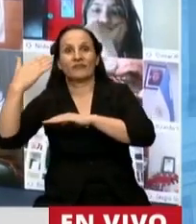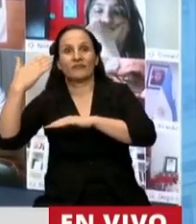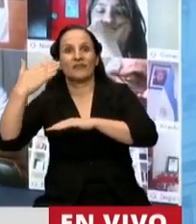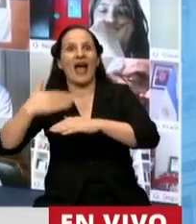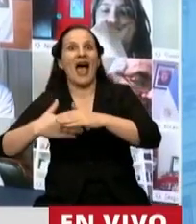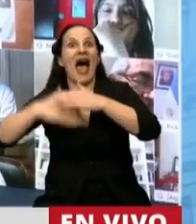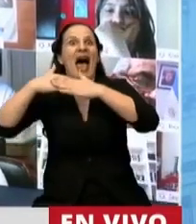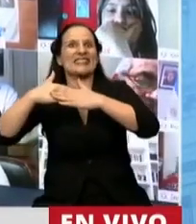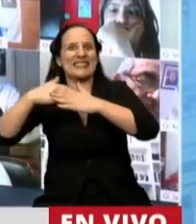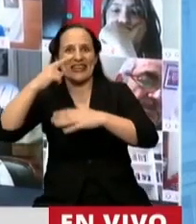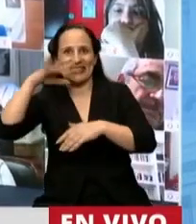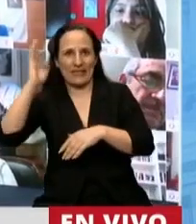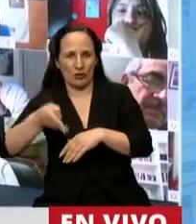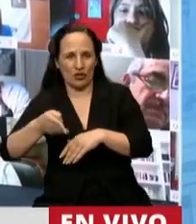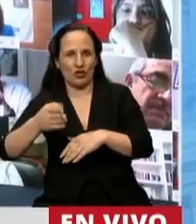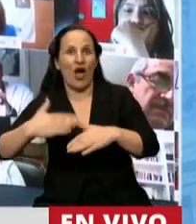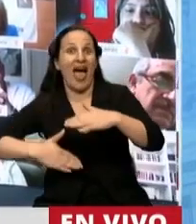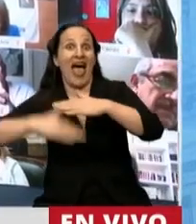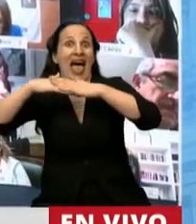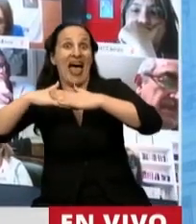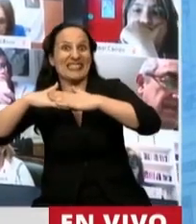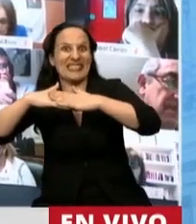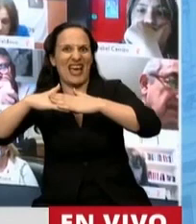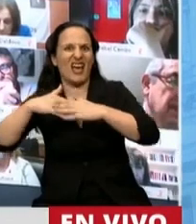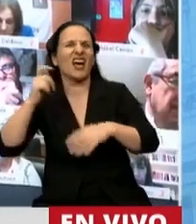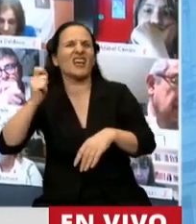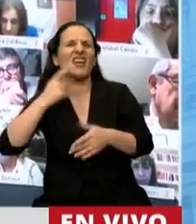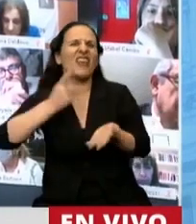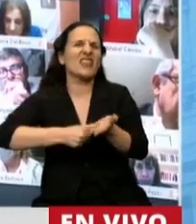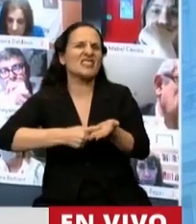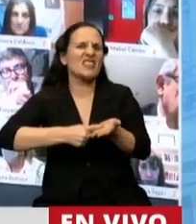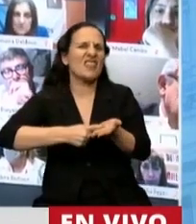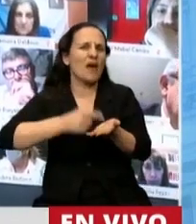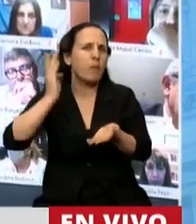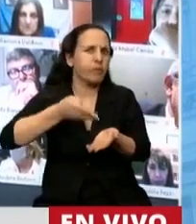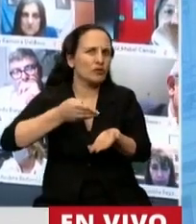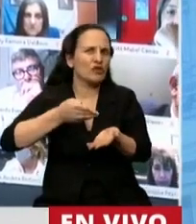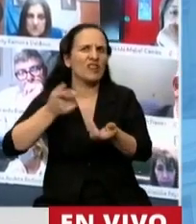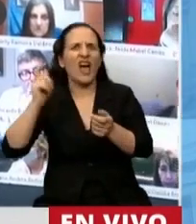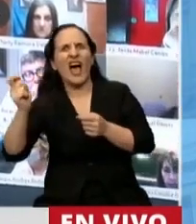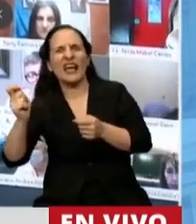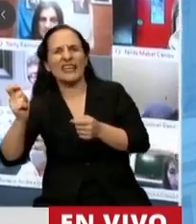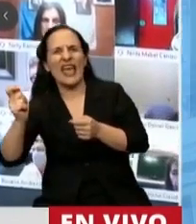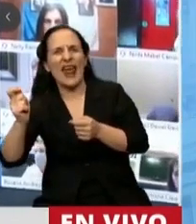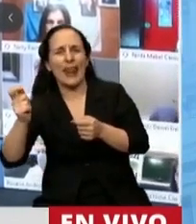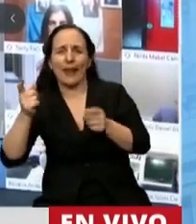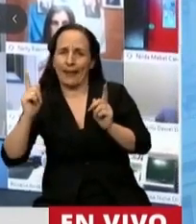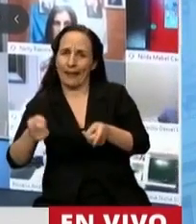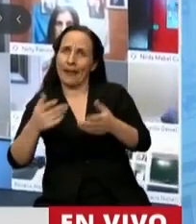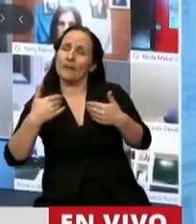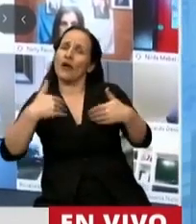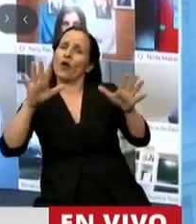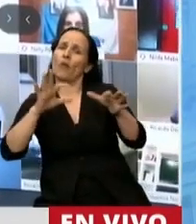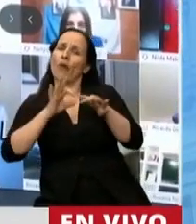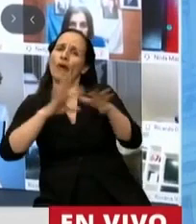70%. ¿Por qué hasta? ¿Quién decide cuánto y a quién? Nuevamente, más discrecionalidad